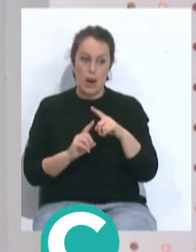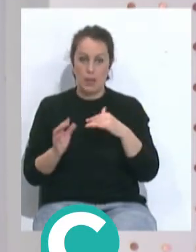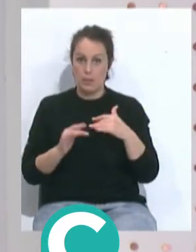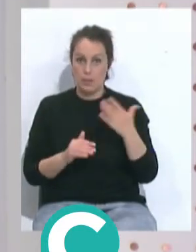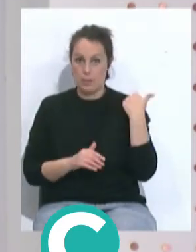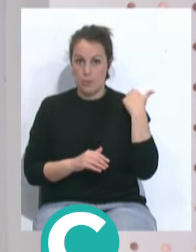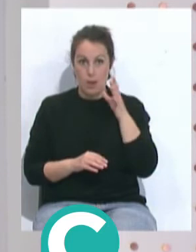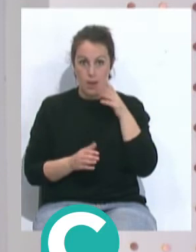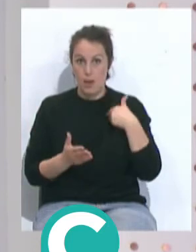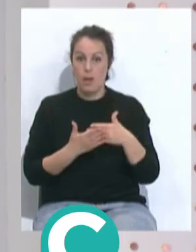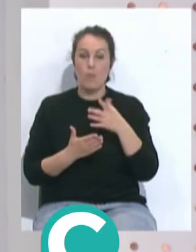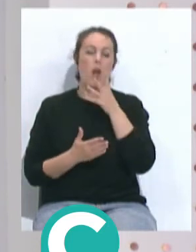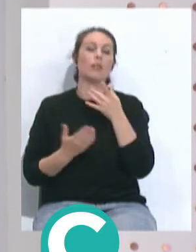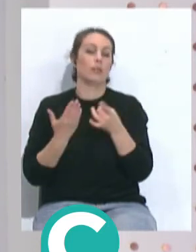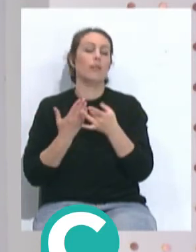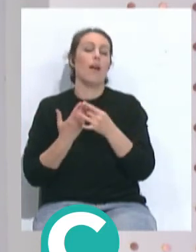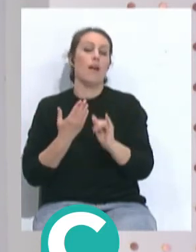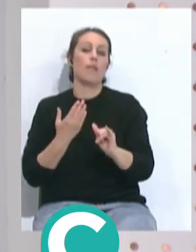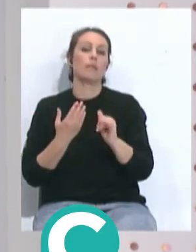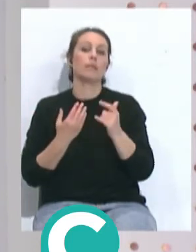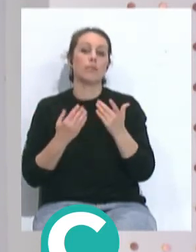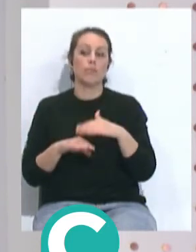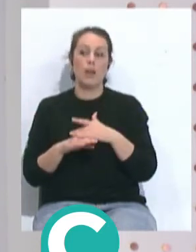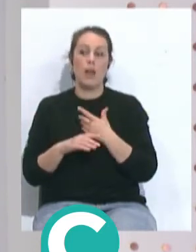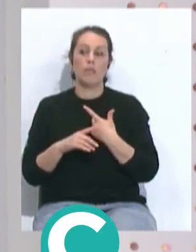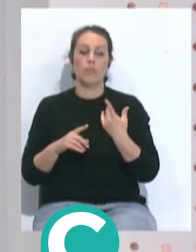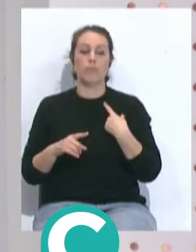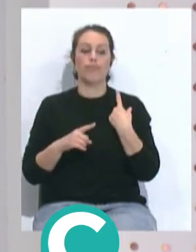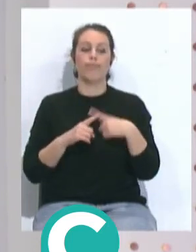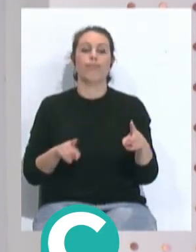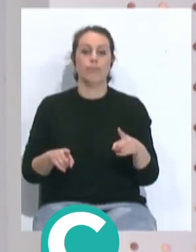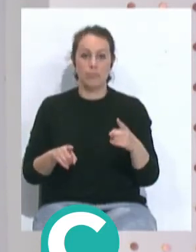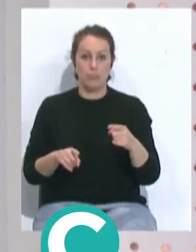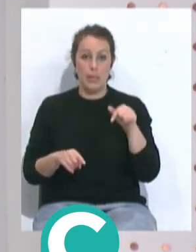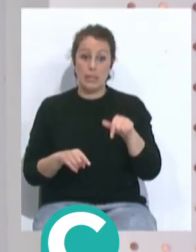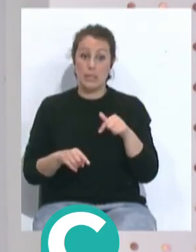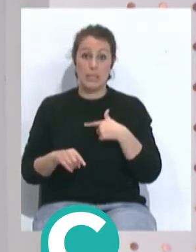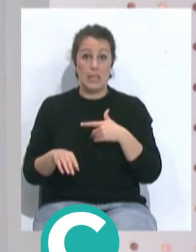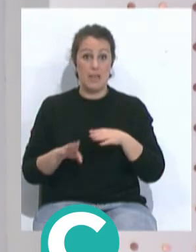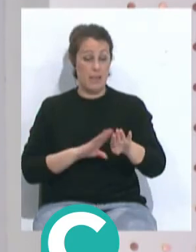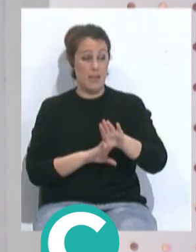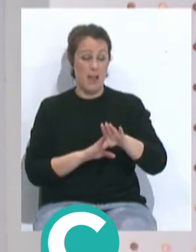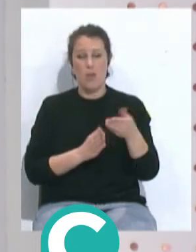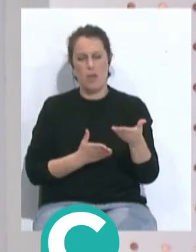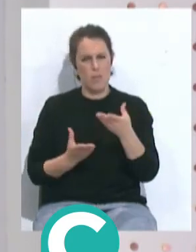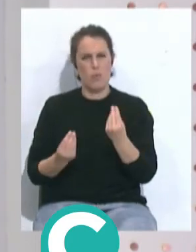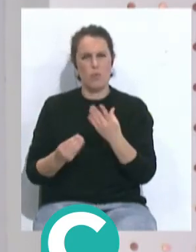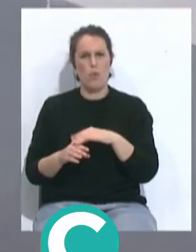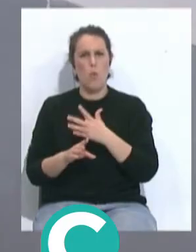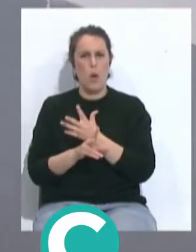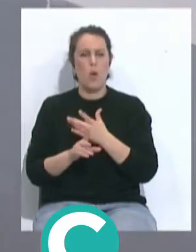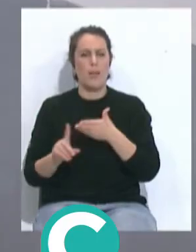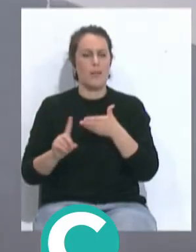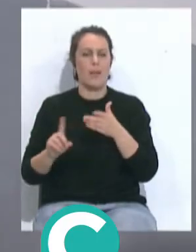encuentros porque tiene mucha calidad y está llamado a marcar las diferencias en esa banda izquierda. Tiene que ayudar mucho al juego de ataque